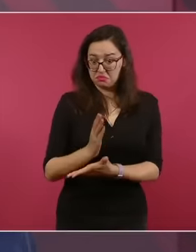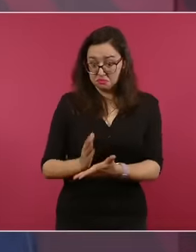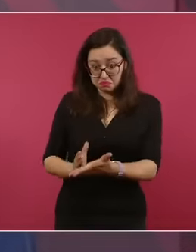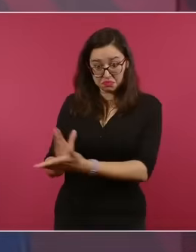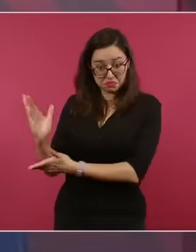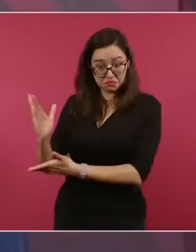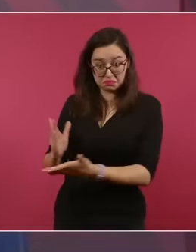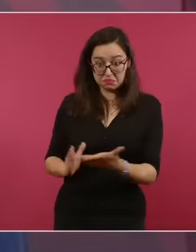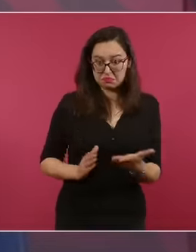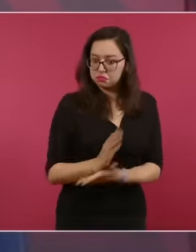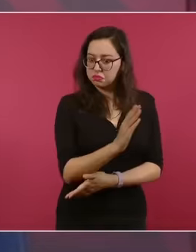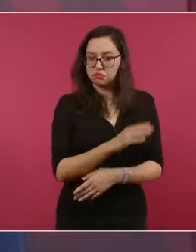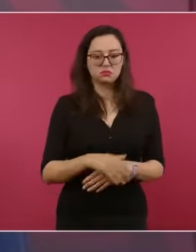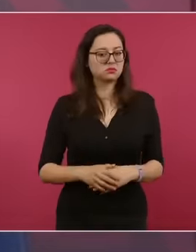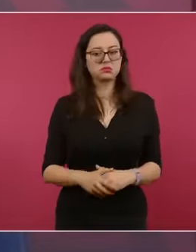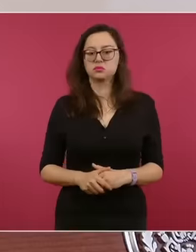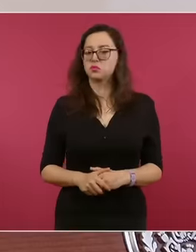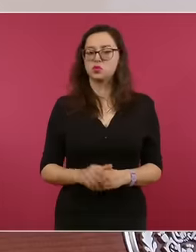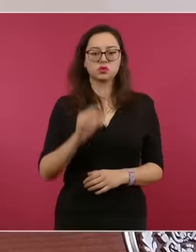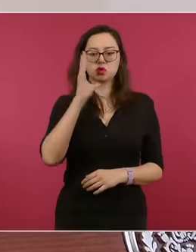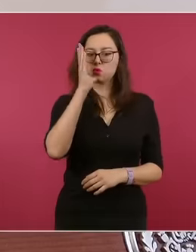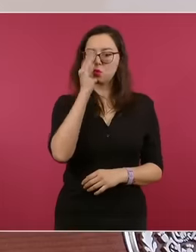que se actúe de esa manera.